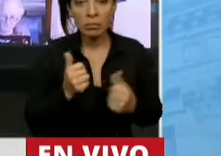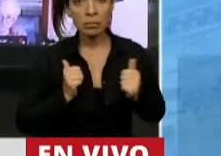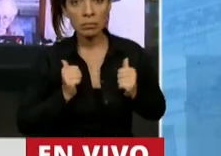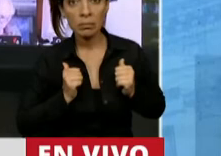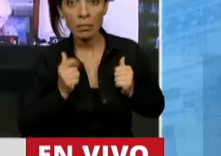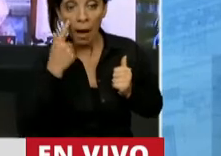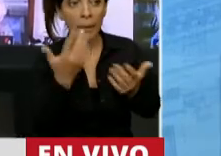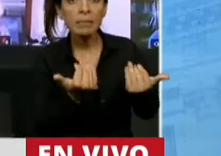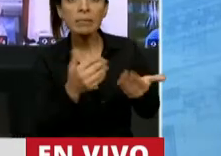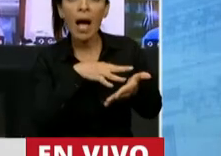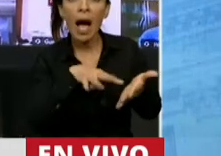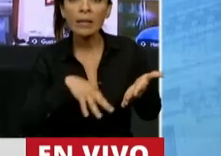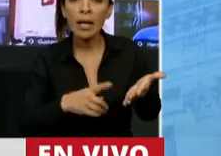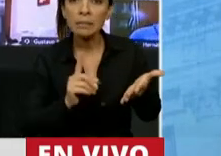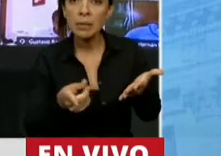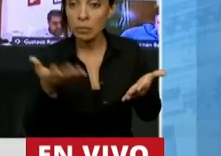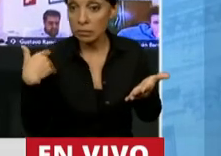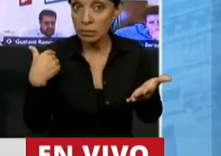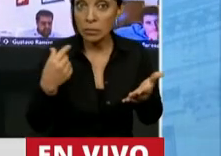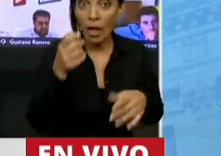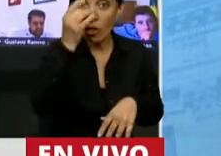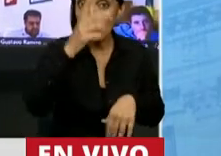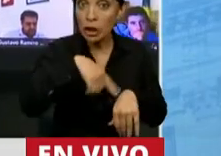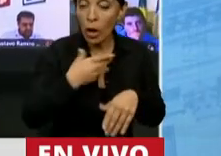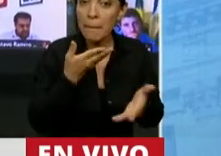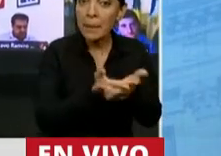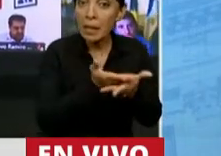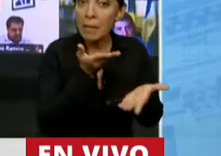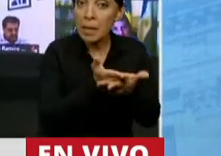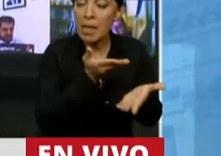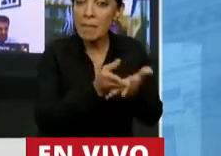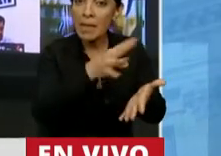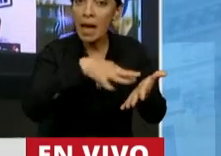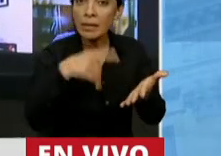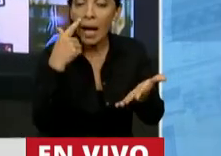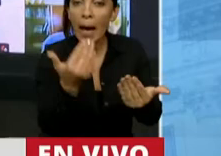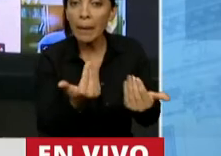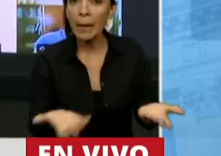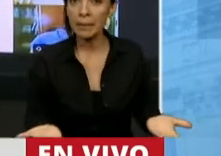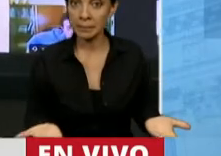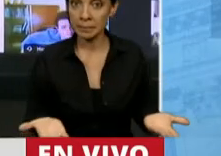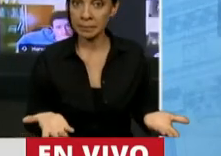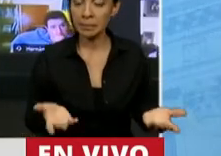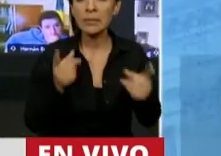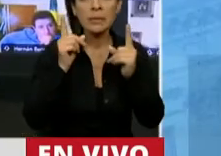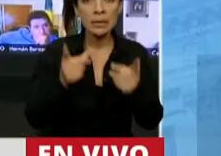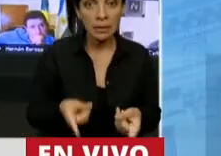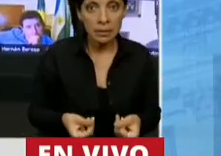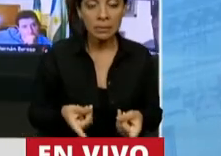esa acta que reclamamos hace 12 horas, y como si esto fuera poco,